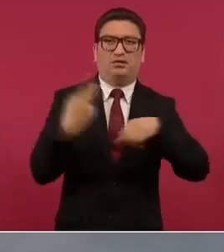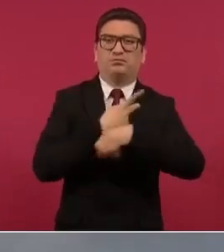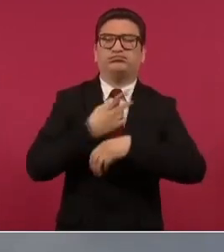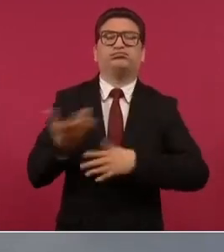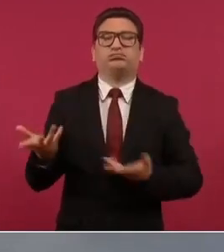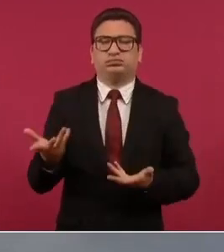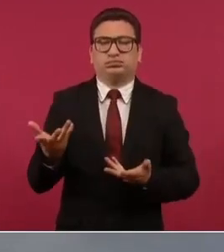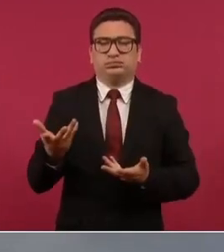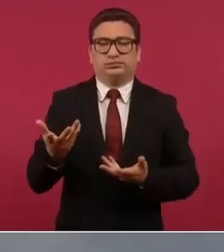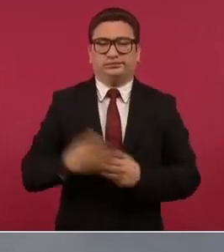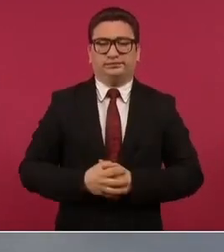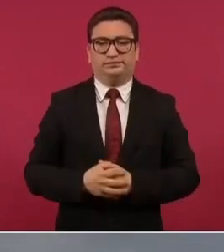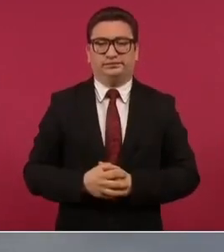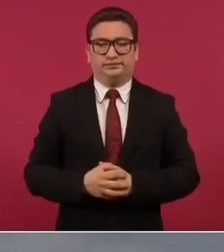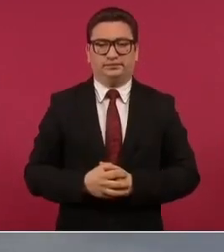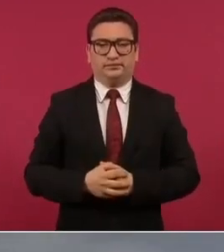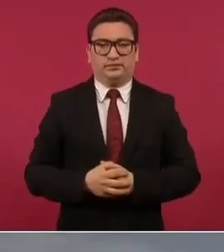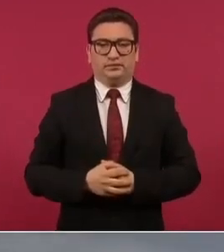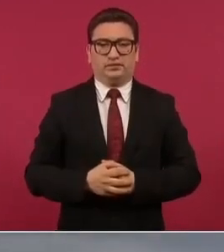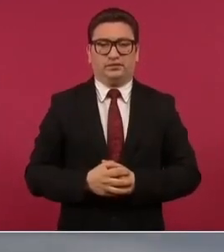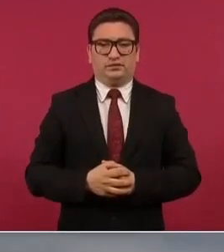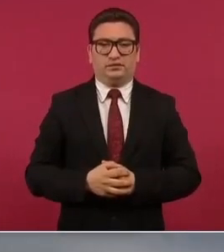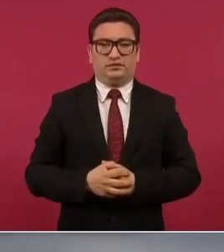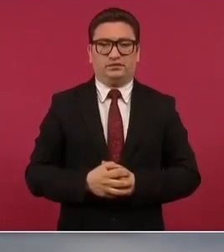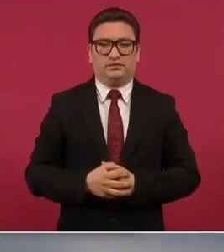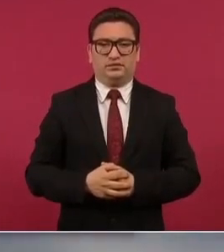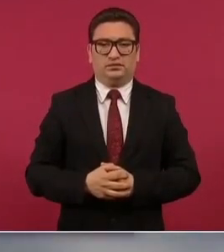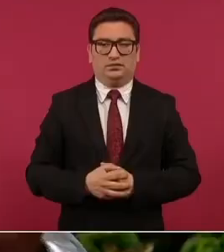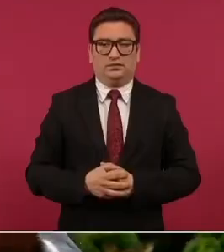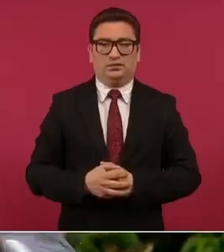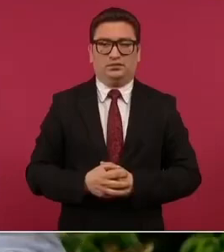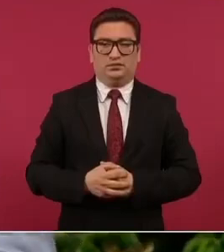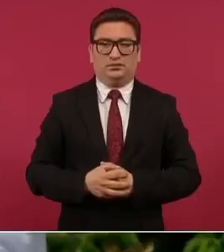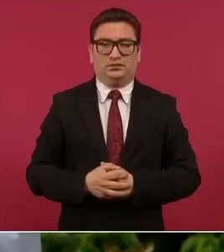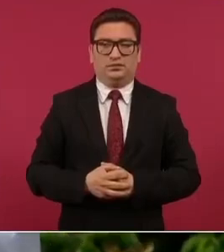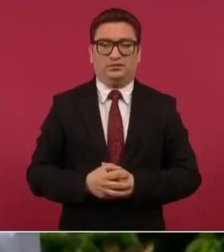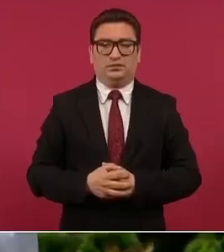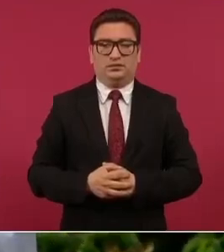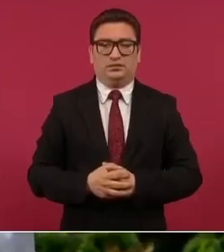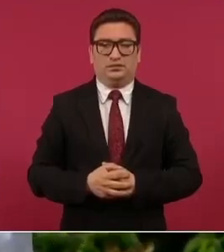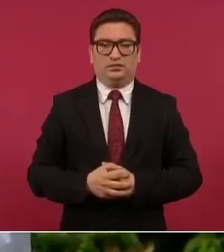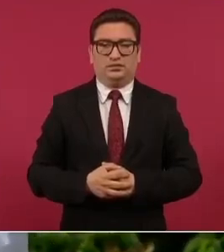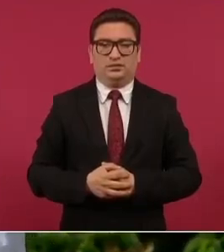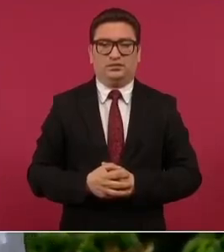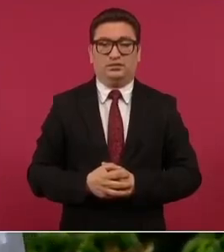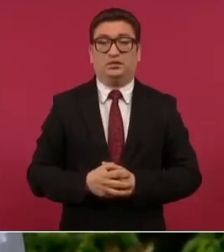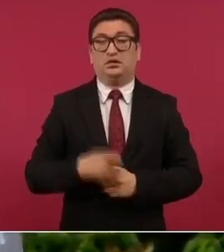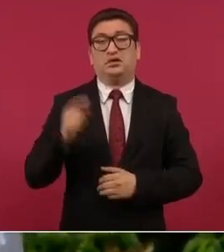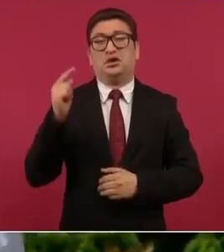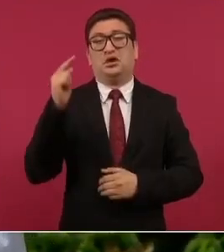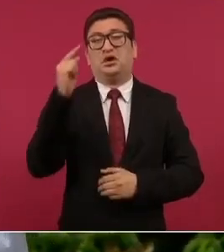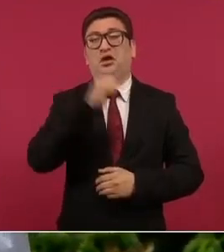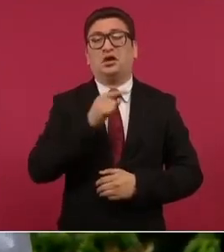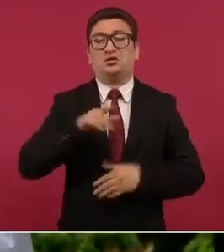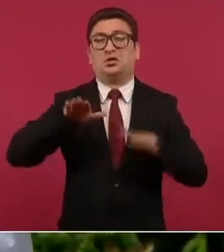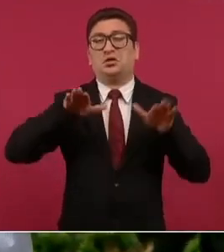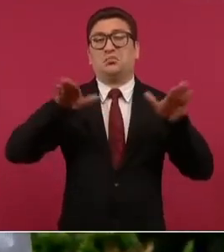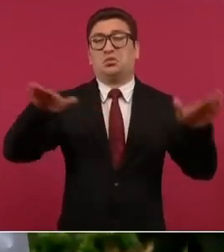no iba a ser utilizado